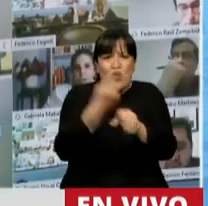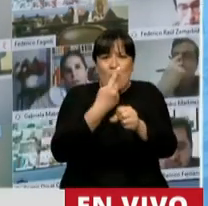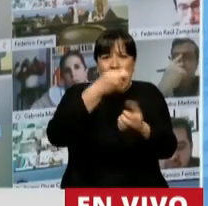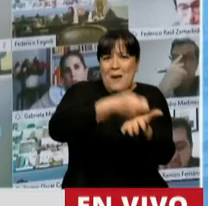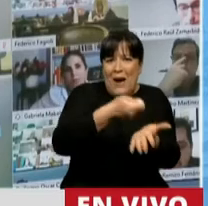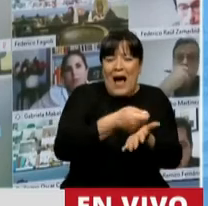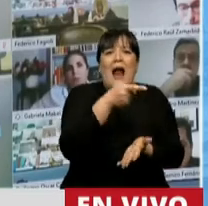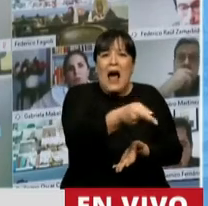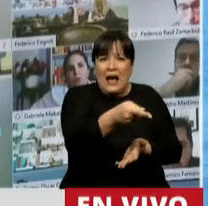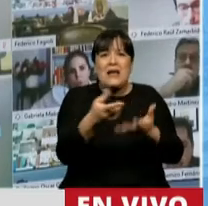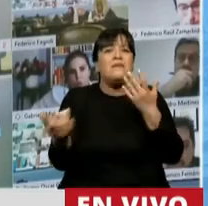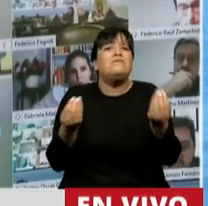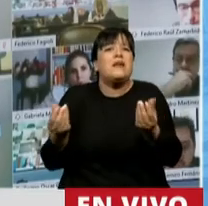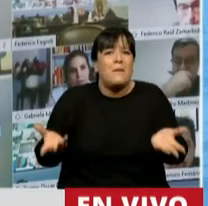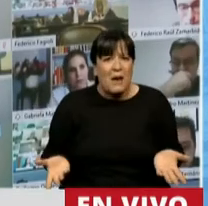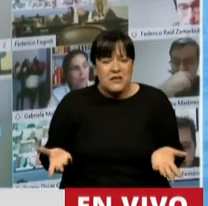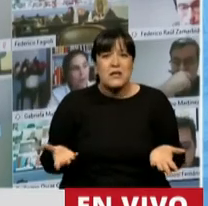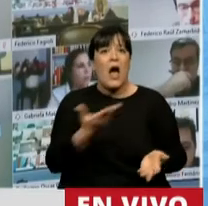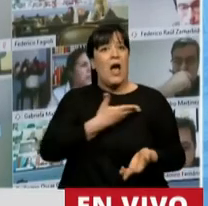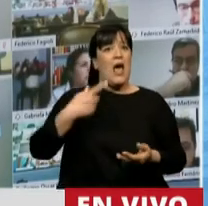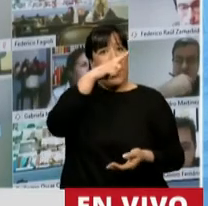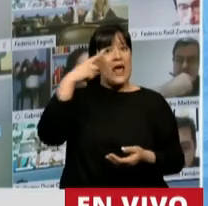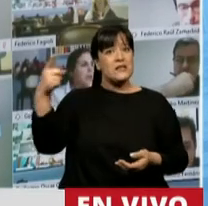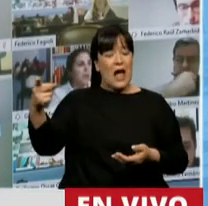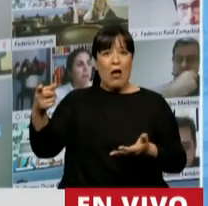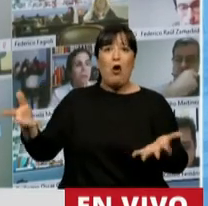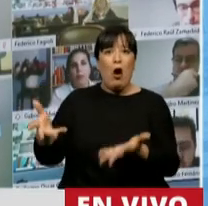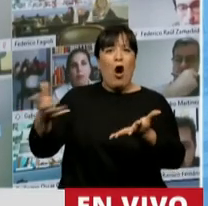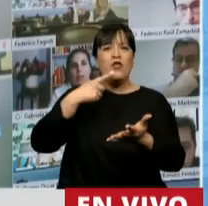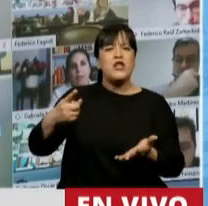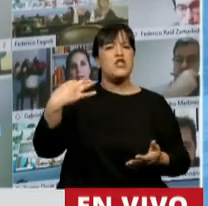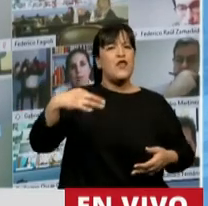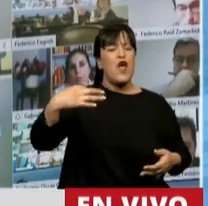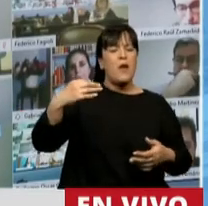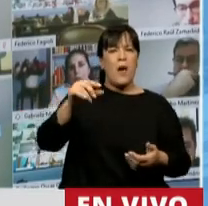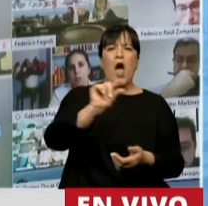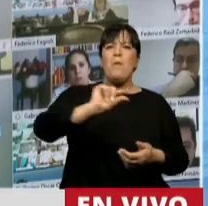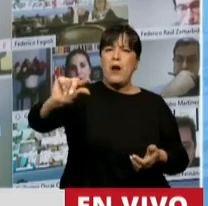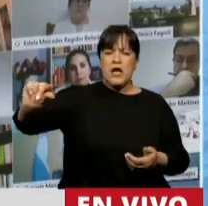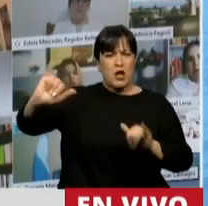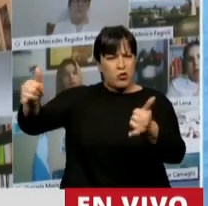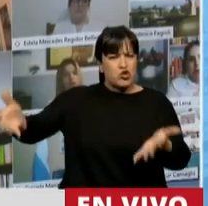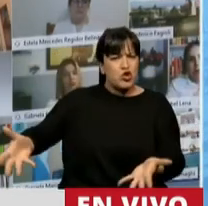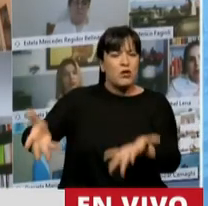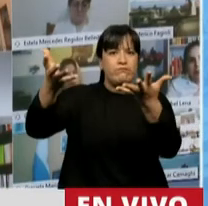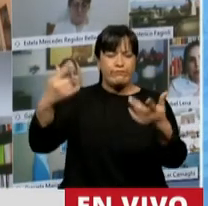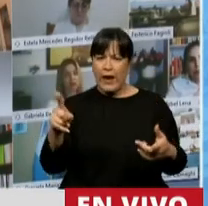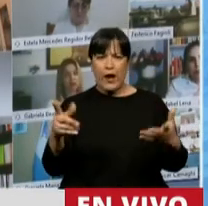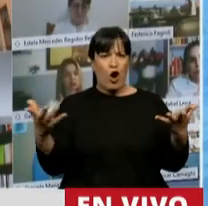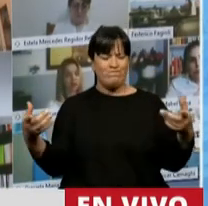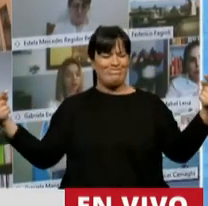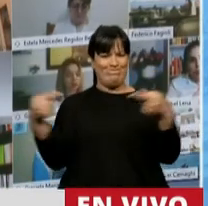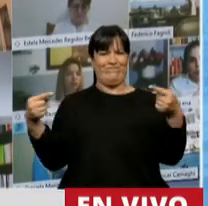nos encontramos con que lo incentiva el Estado y dice hay que tomar crédito. Y fíjense, hay muchas situaciones,